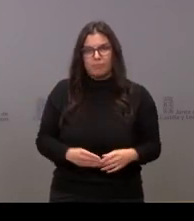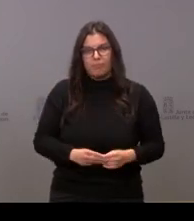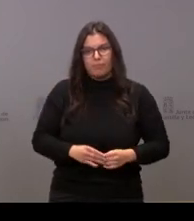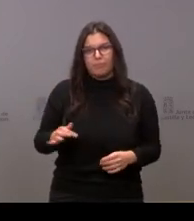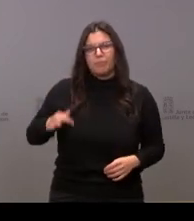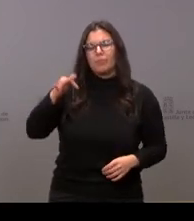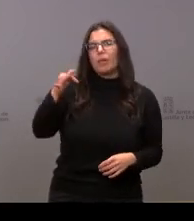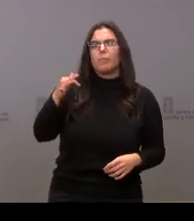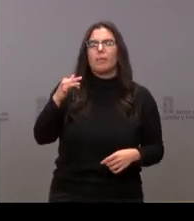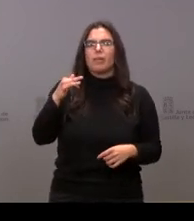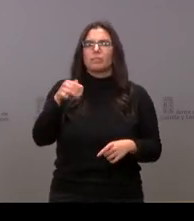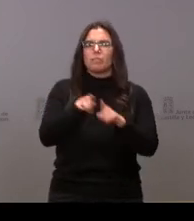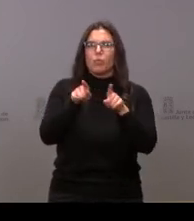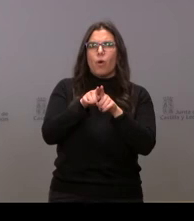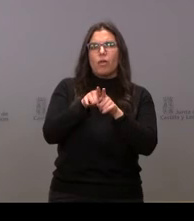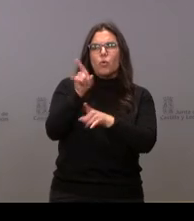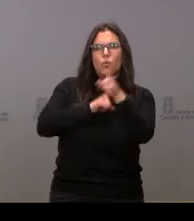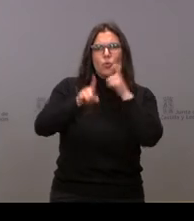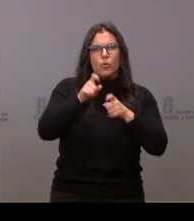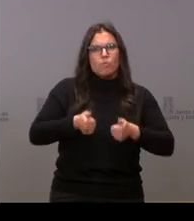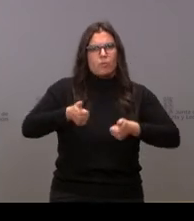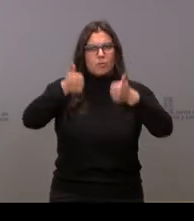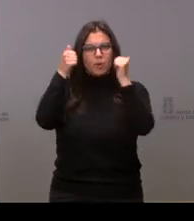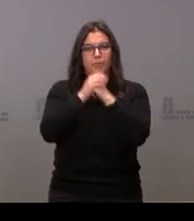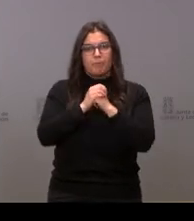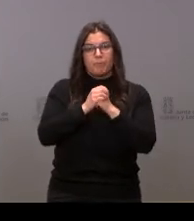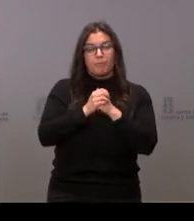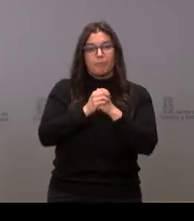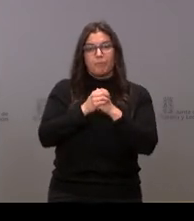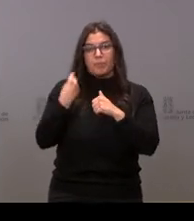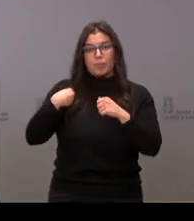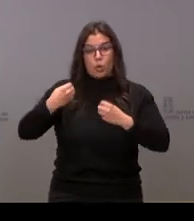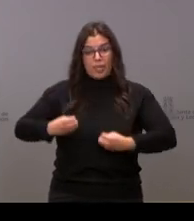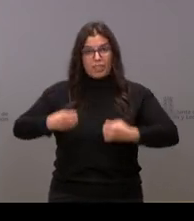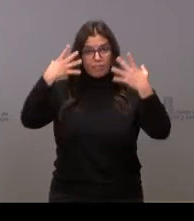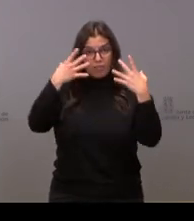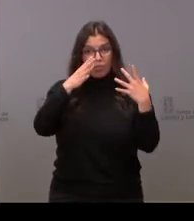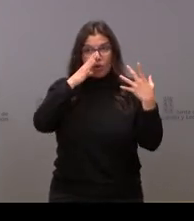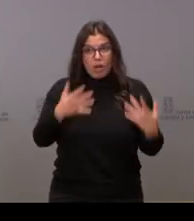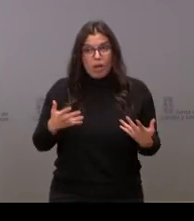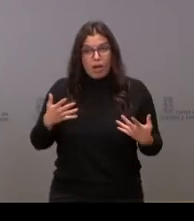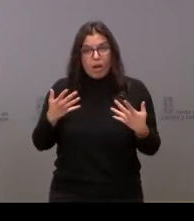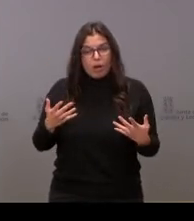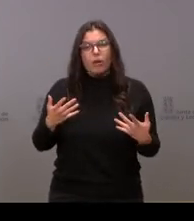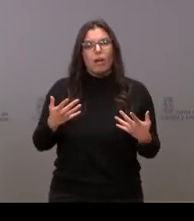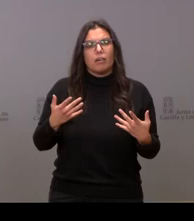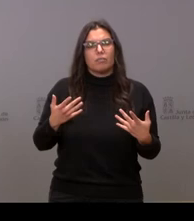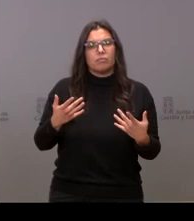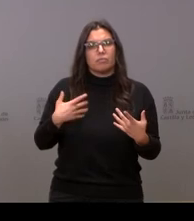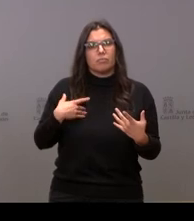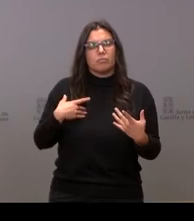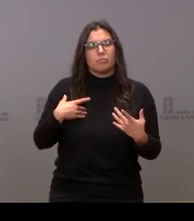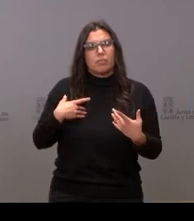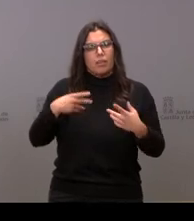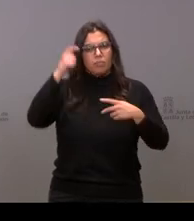atractiva. Con las modernas instalaciones que hoy oficialmente se inaugura, aunque se lleva